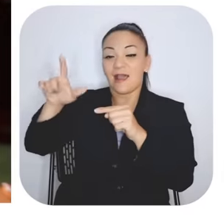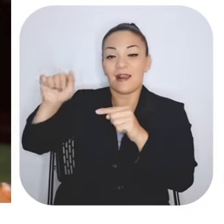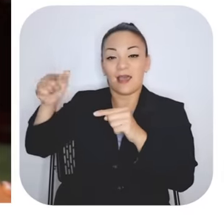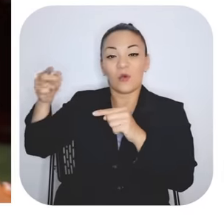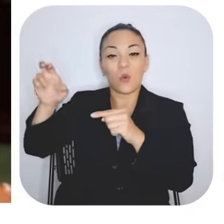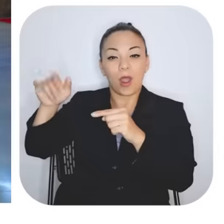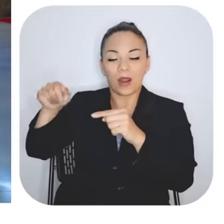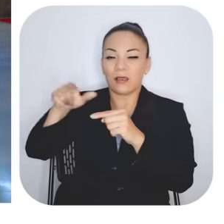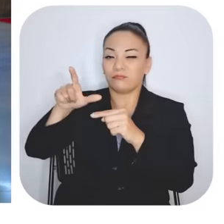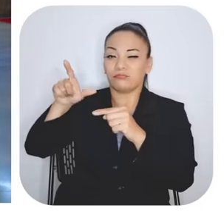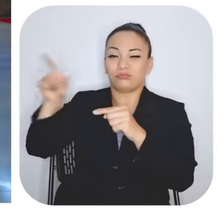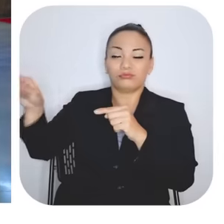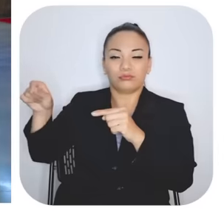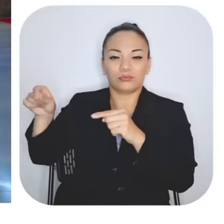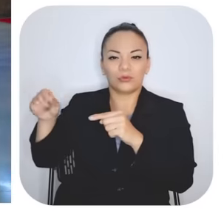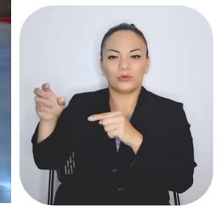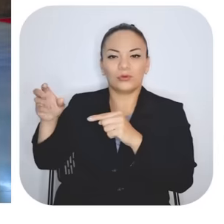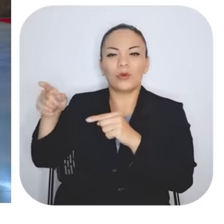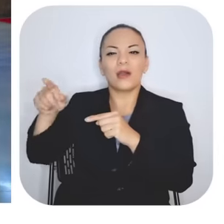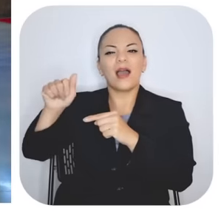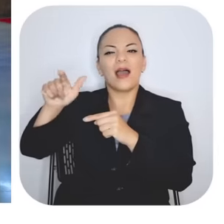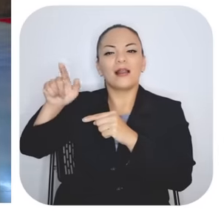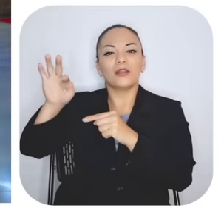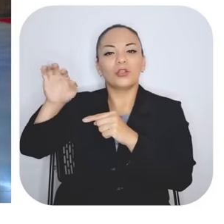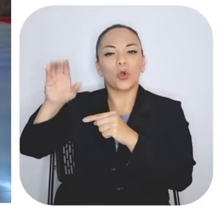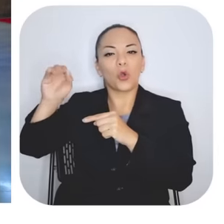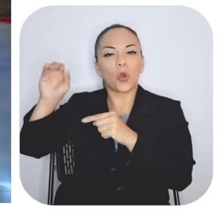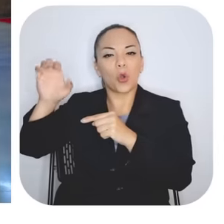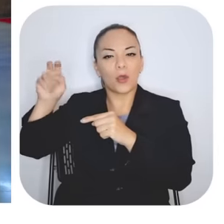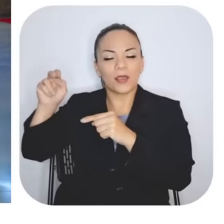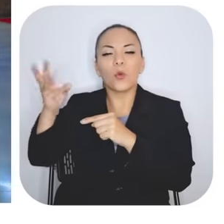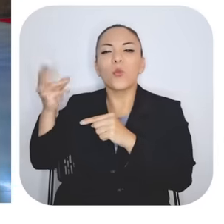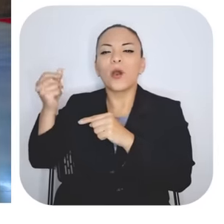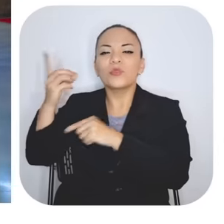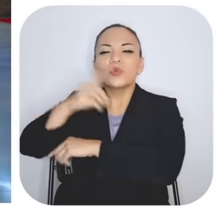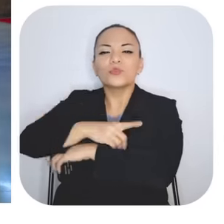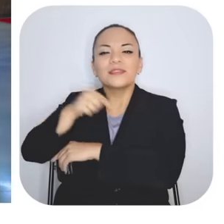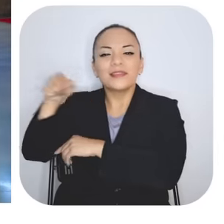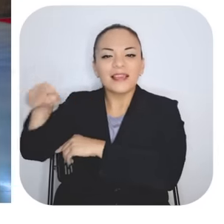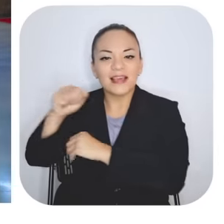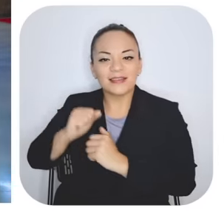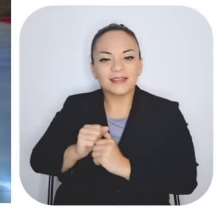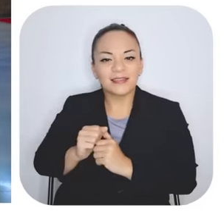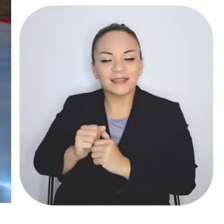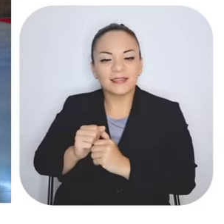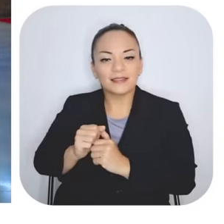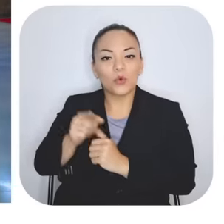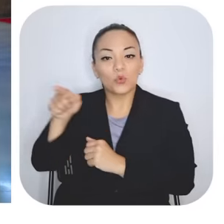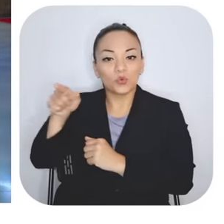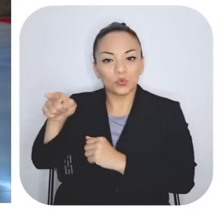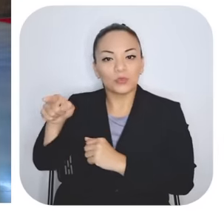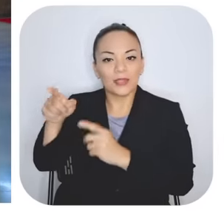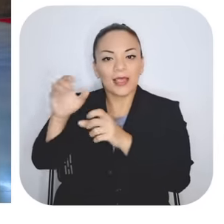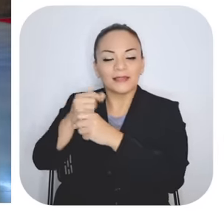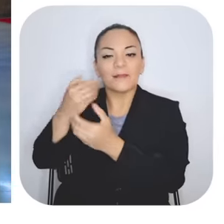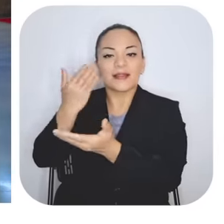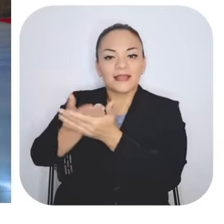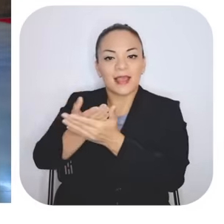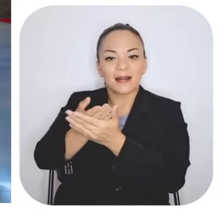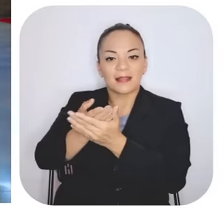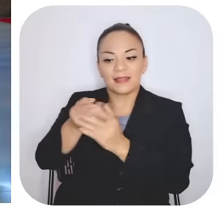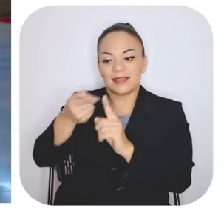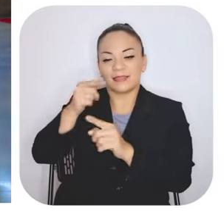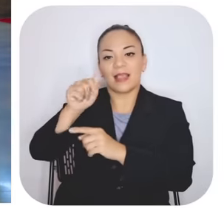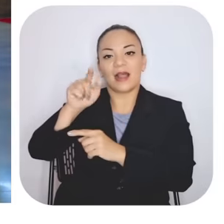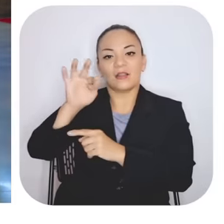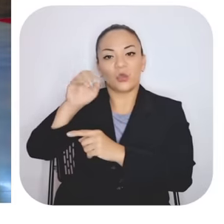¿verdad? Sí, en alto ¿Cuántos días? En alto cohen. ¿Cuántos días tarda usted en llegar de alto